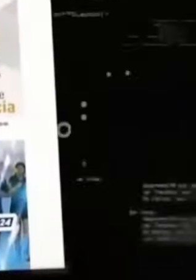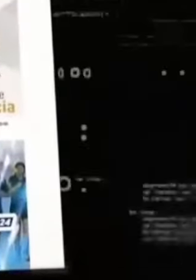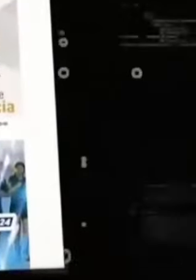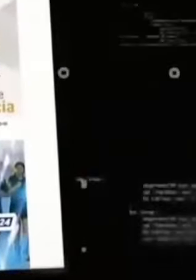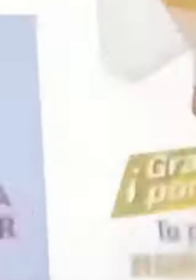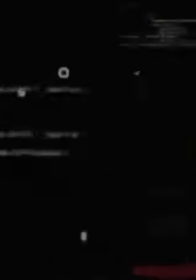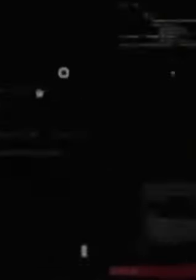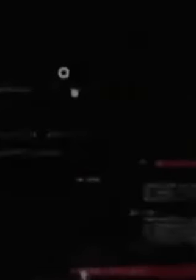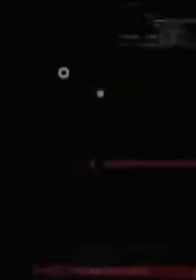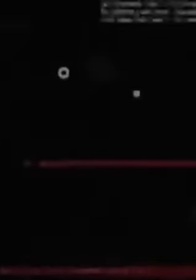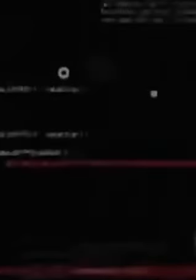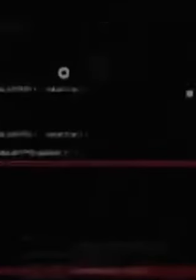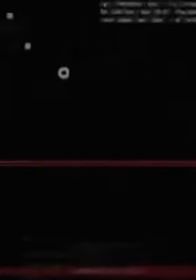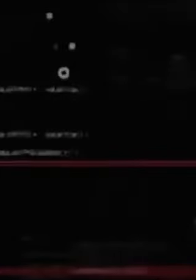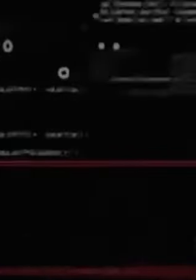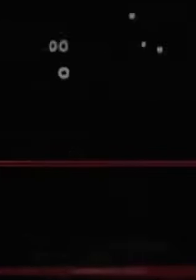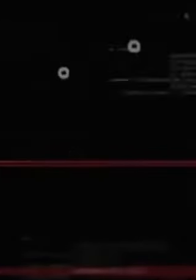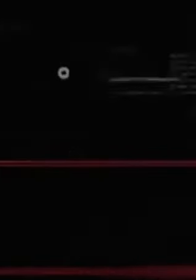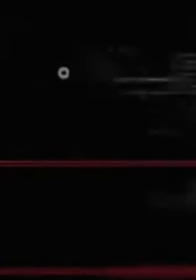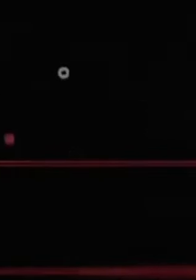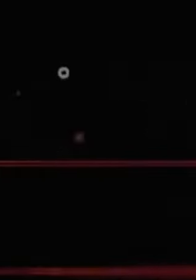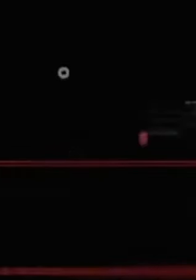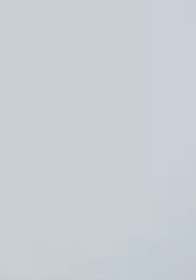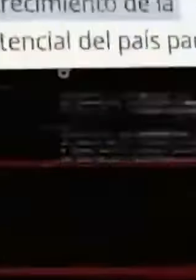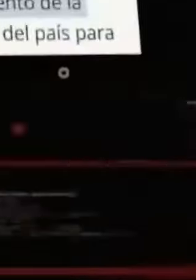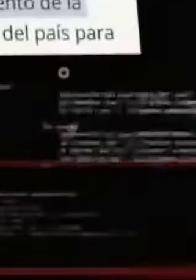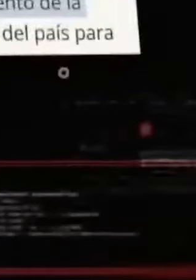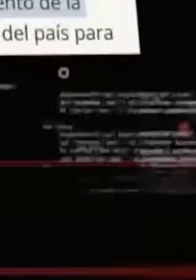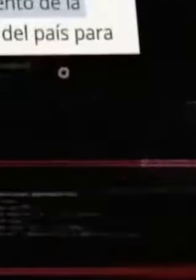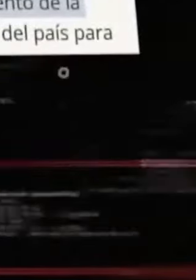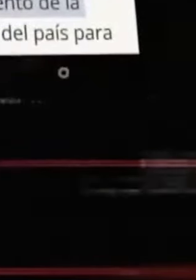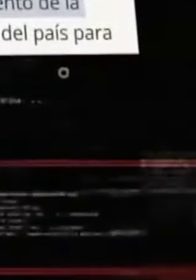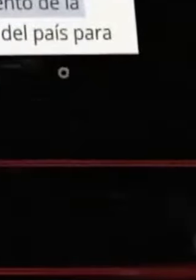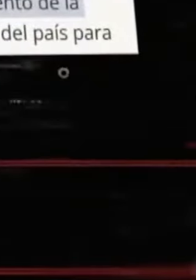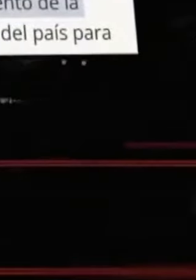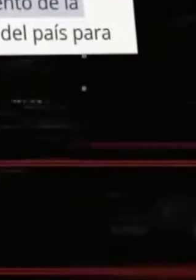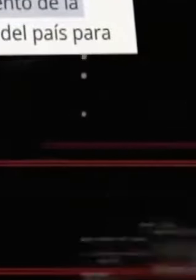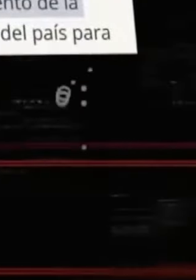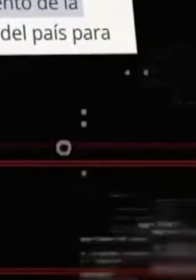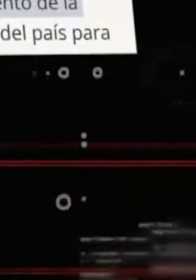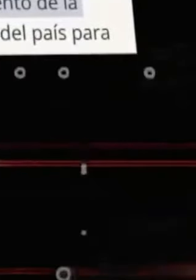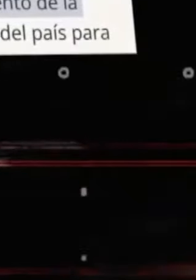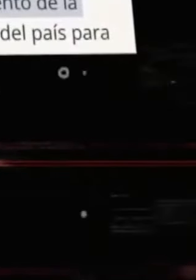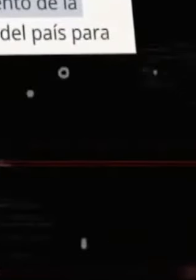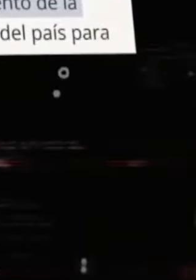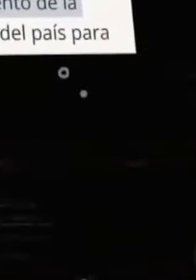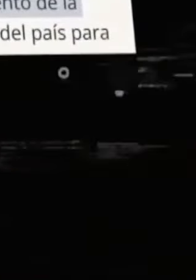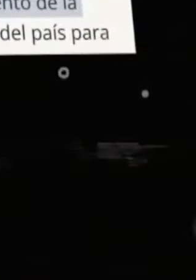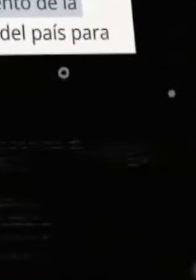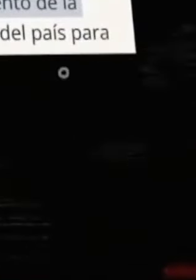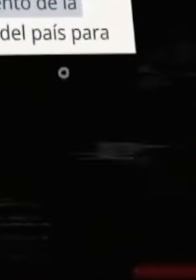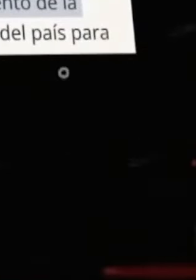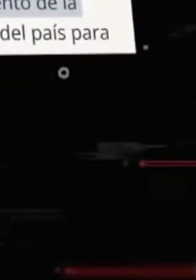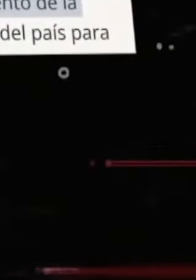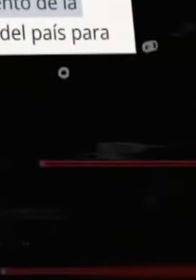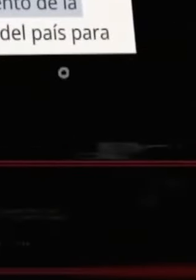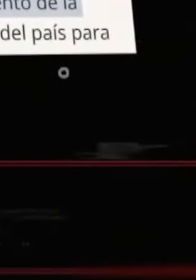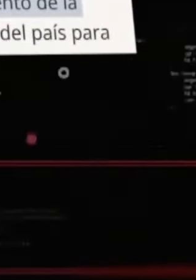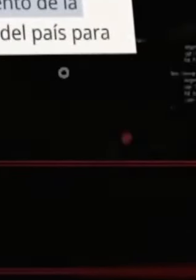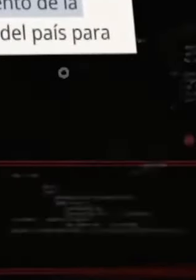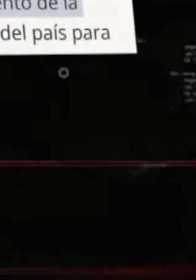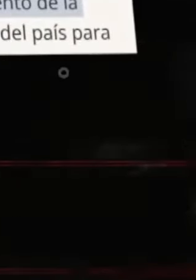crisis económica. Como explica el Banco Mundial, México ha logrado avances significativos en sofisticación económica,